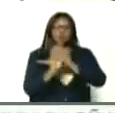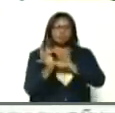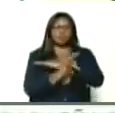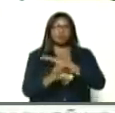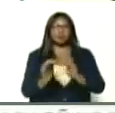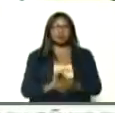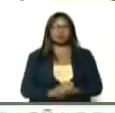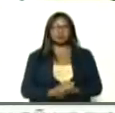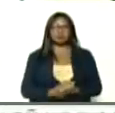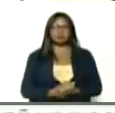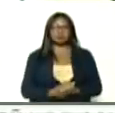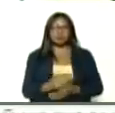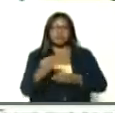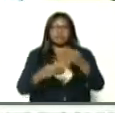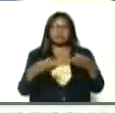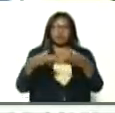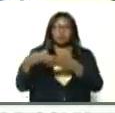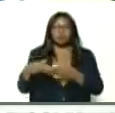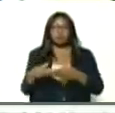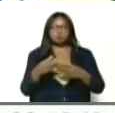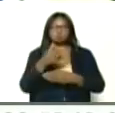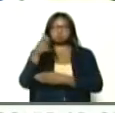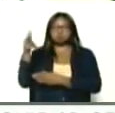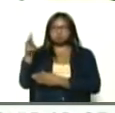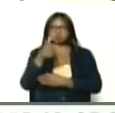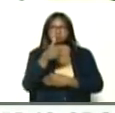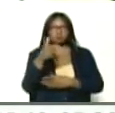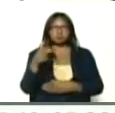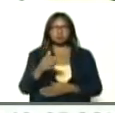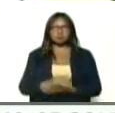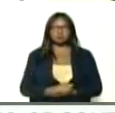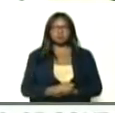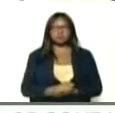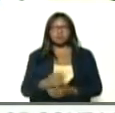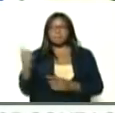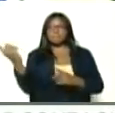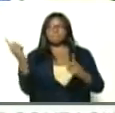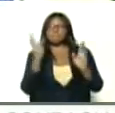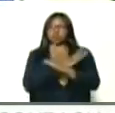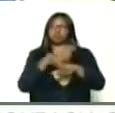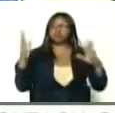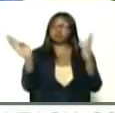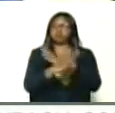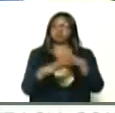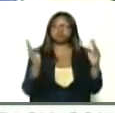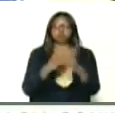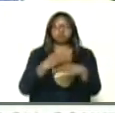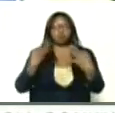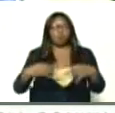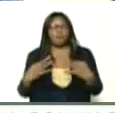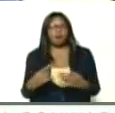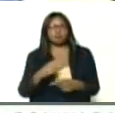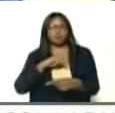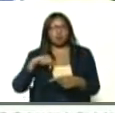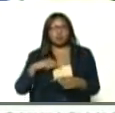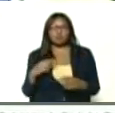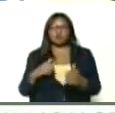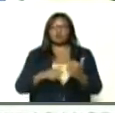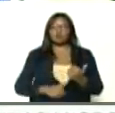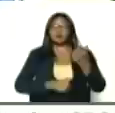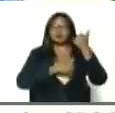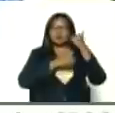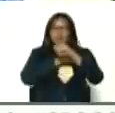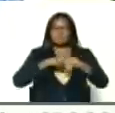que provoca, grupos armados, que pasan, para acá, para allá, y nuestra fuerza armada, tiene que estar,